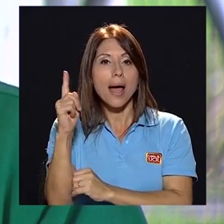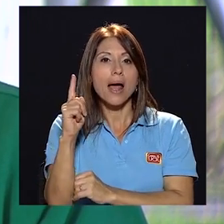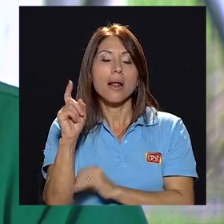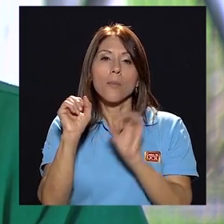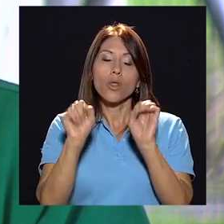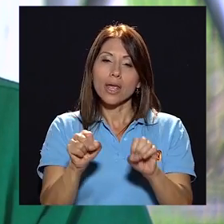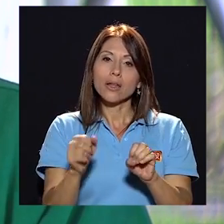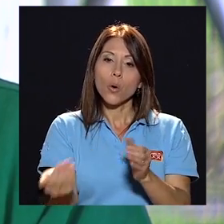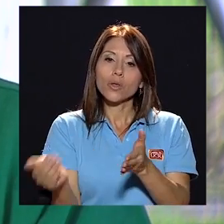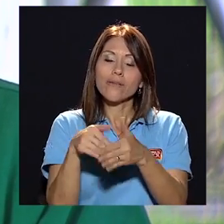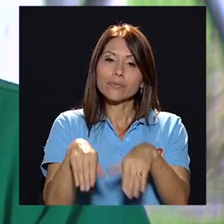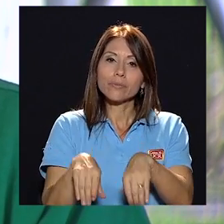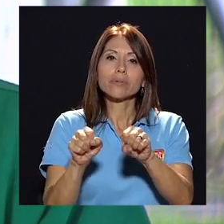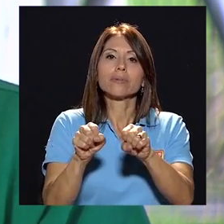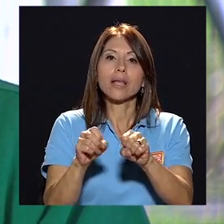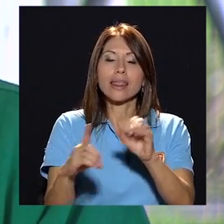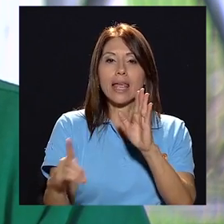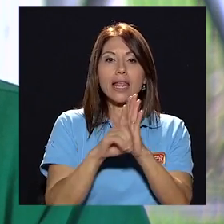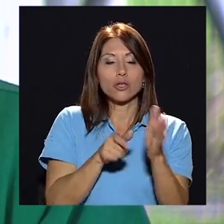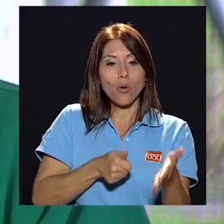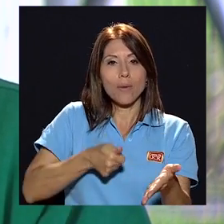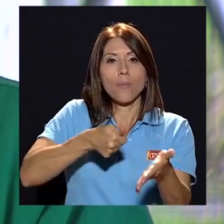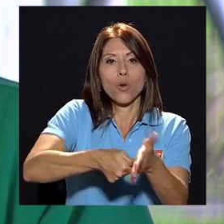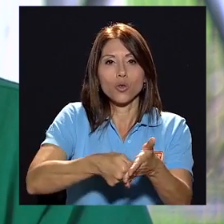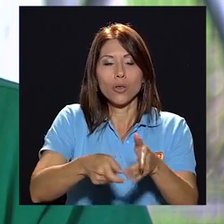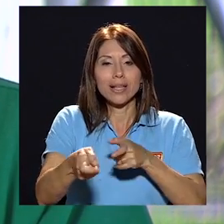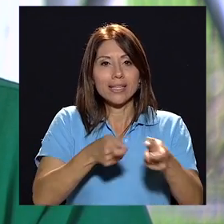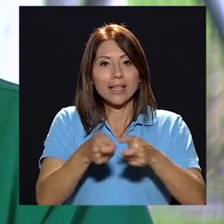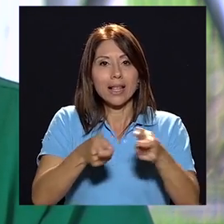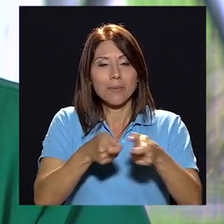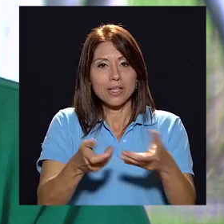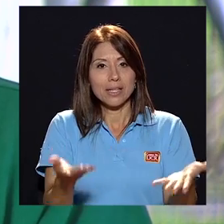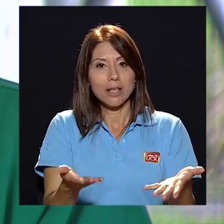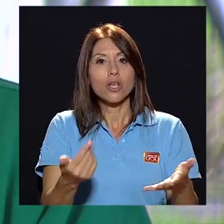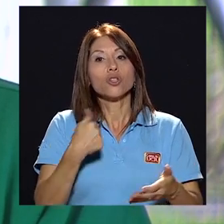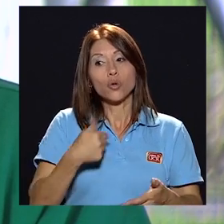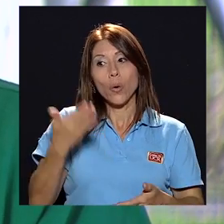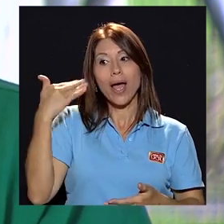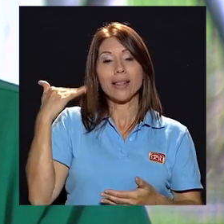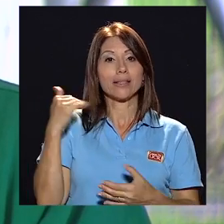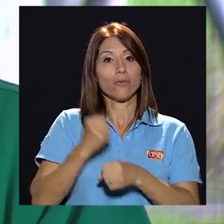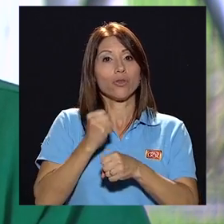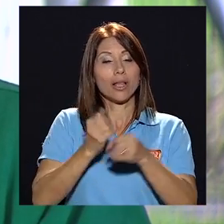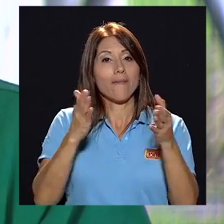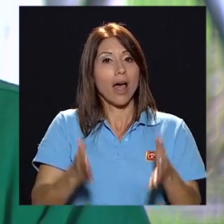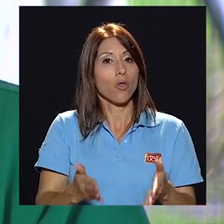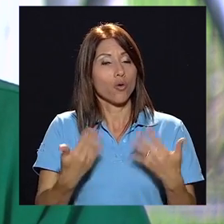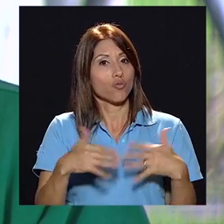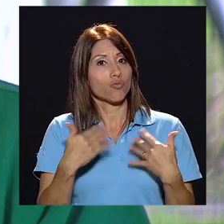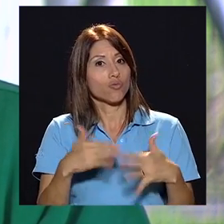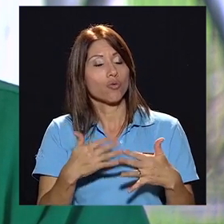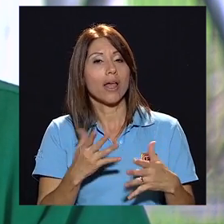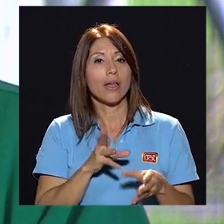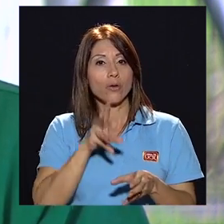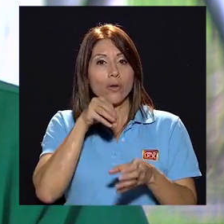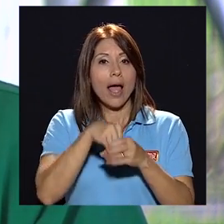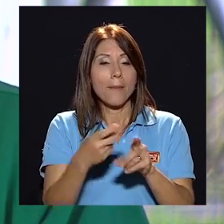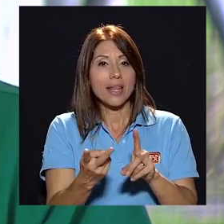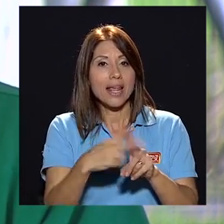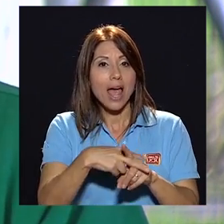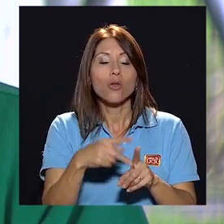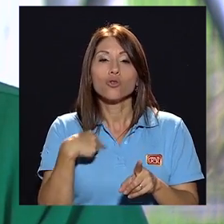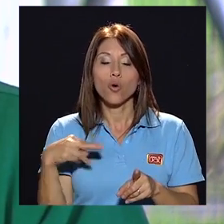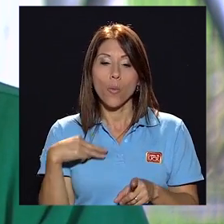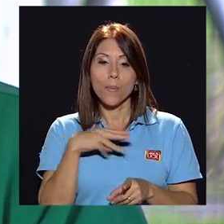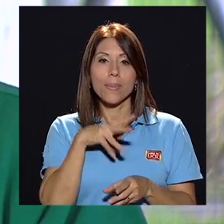rescatar derechos del sector administrativo al voto porque incluso yo fui trabajador de Clomiro Picado durante más o menos 10, 12 años fui